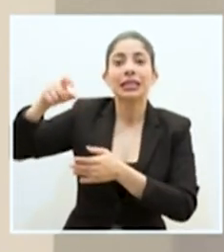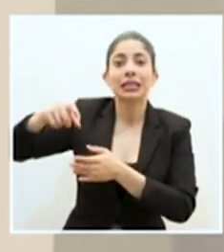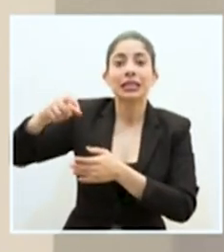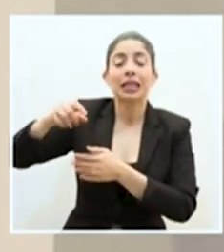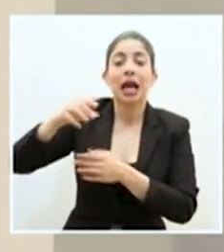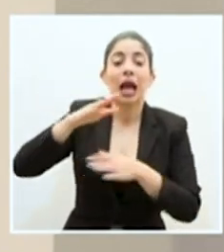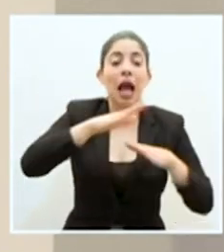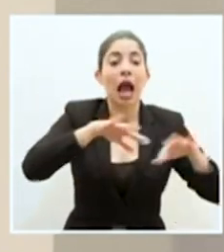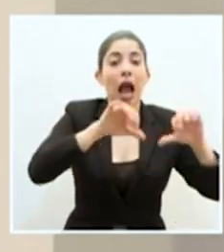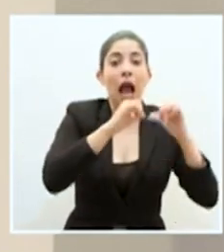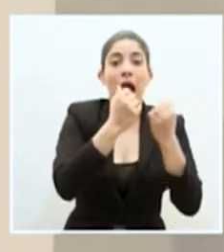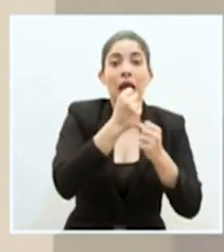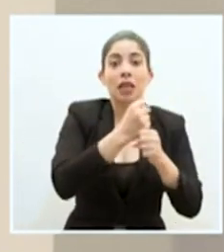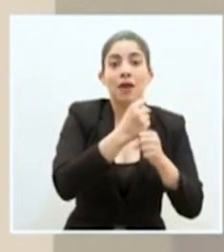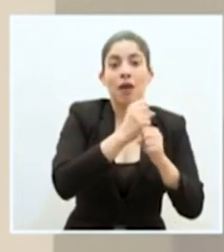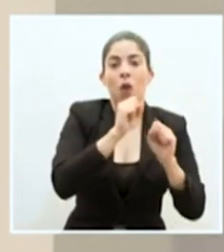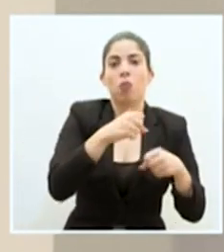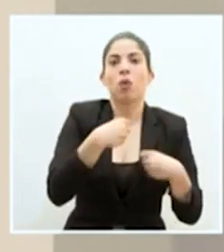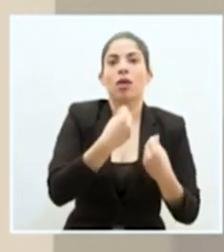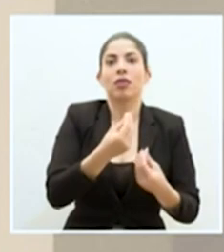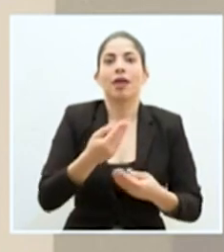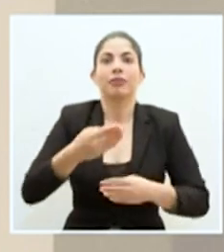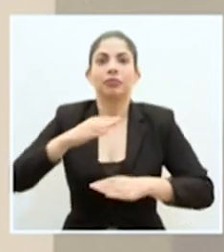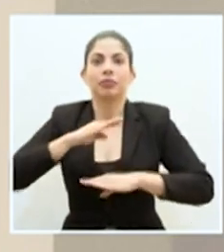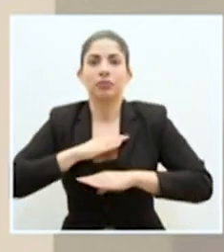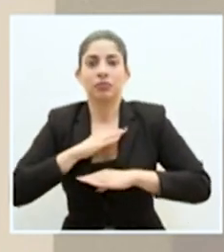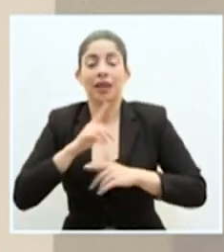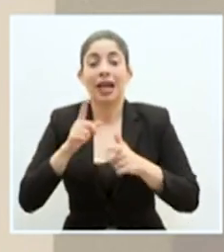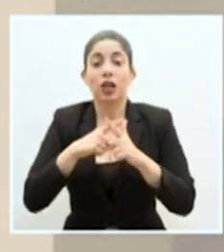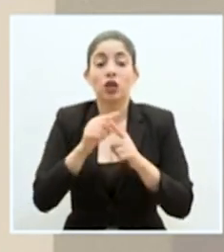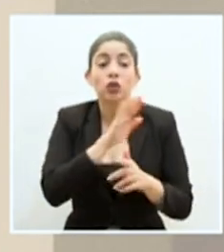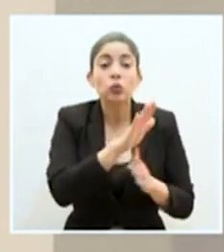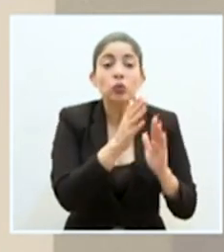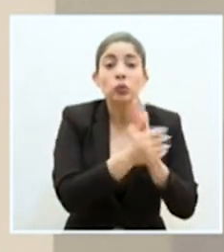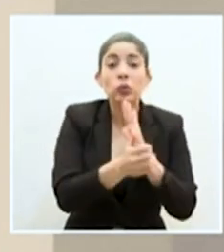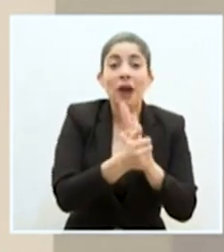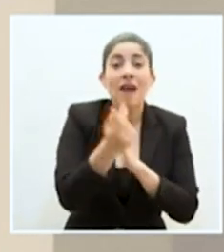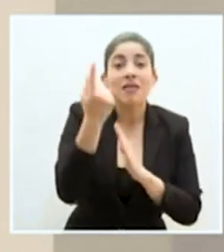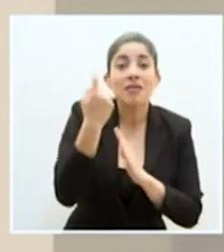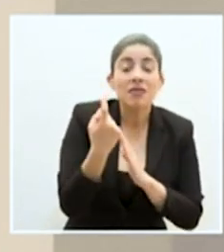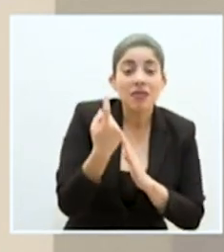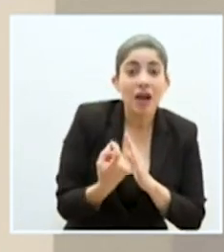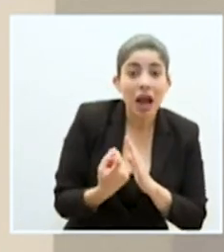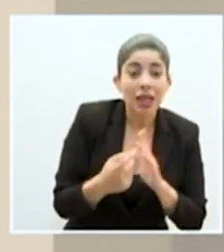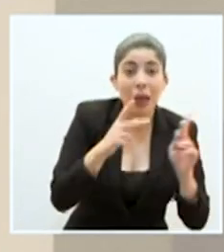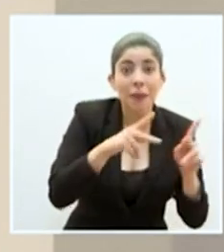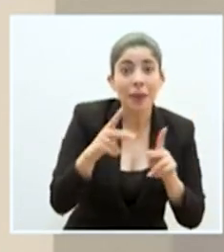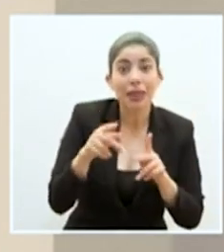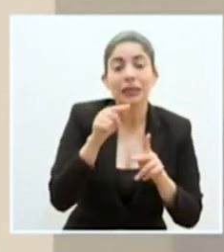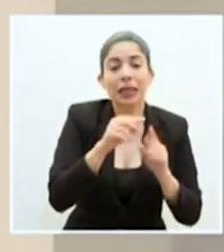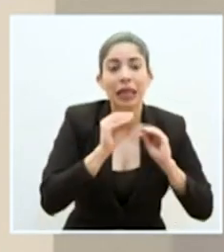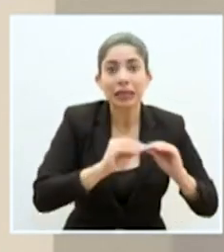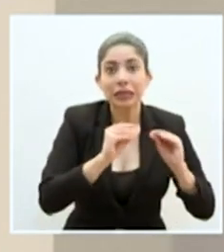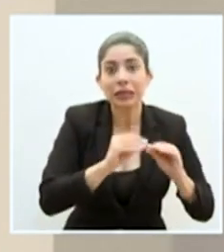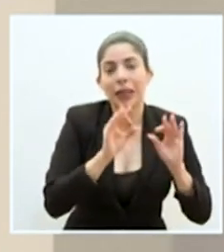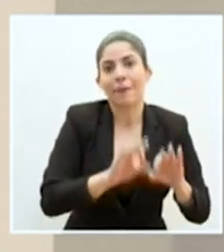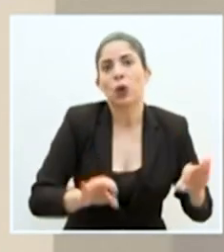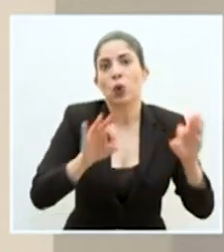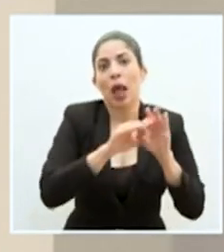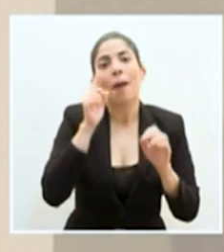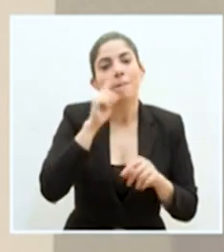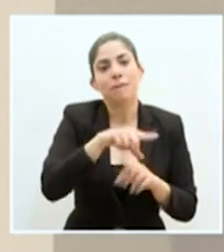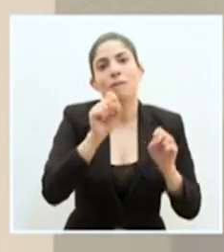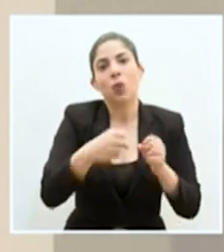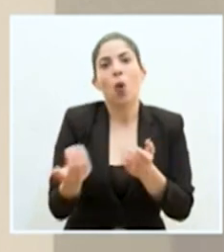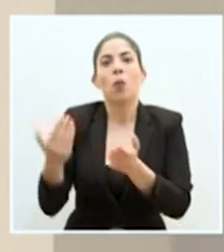desde el mercado de trabajo, para las cuales el fortalecimiento de las competencias por parte de las personas se vuelve vital para lograr esa inserción